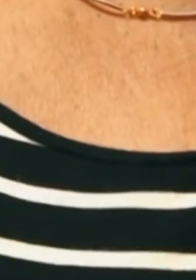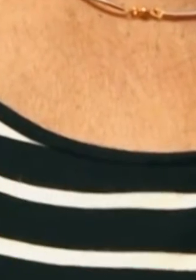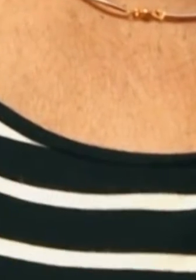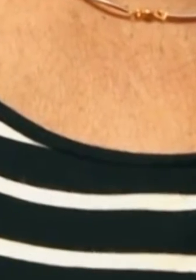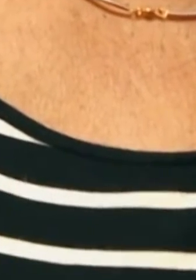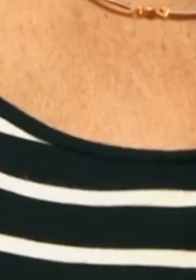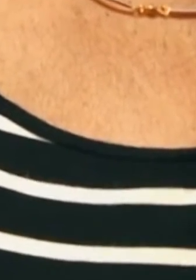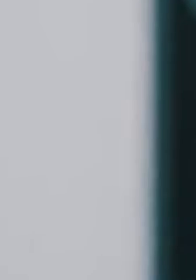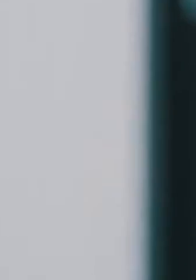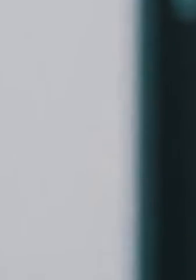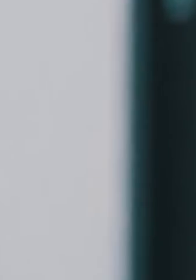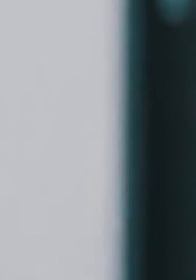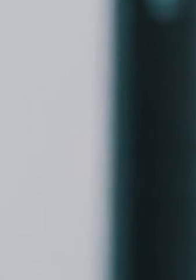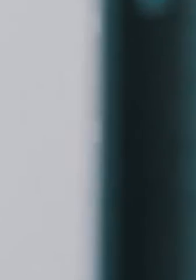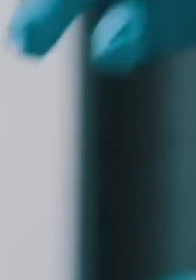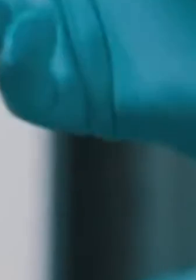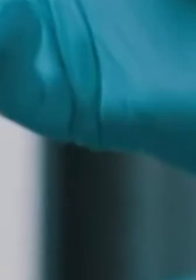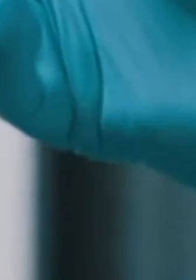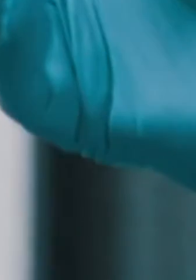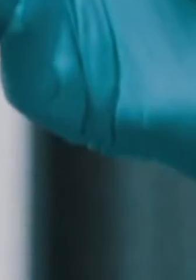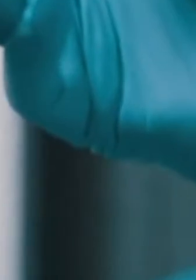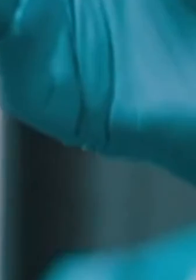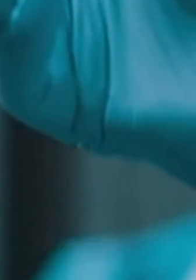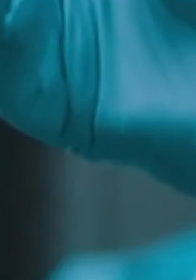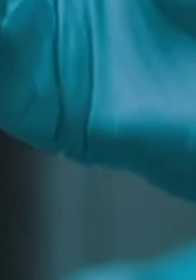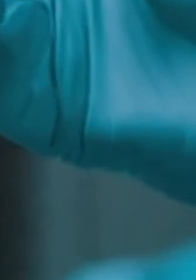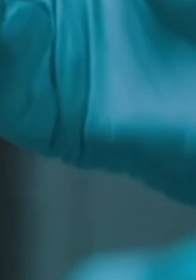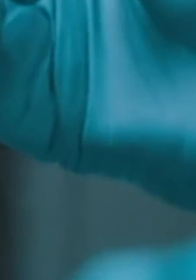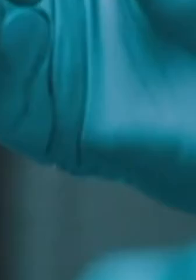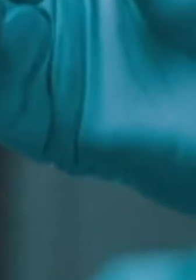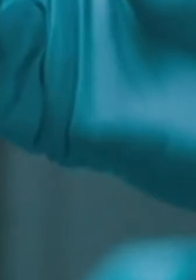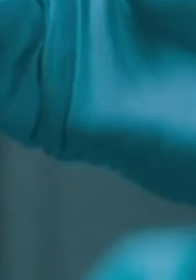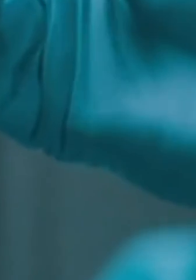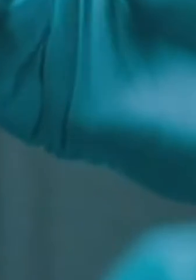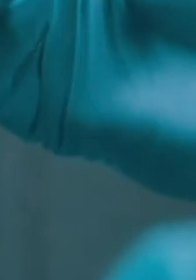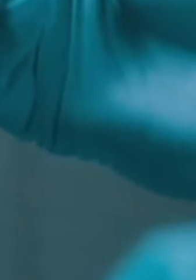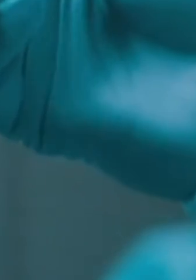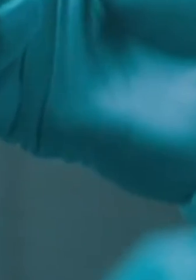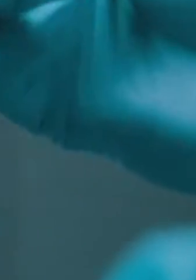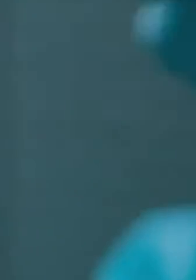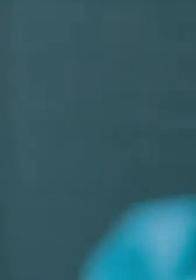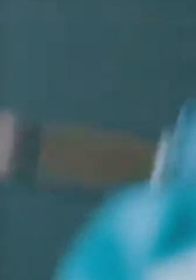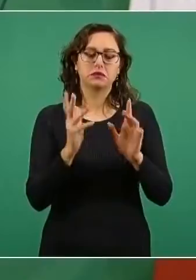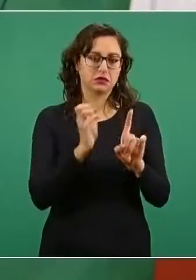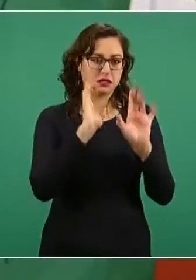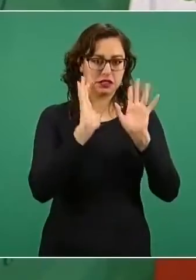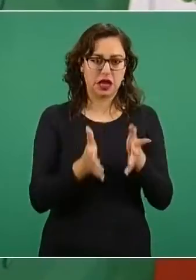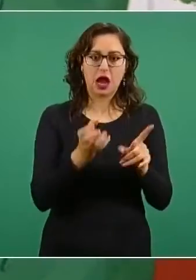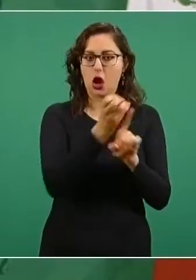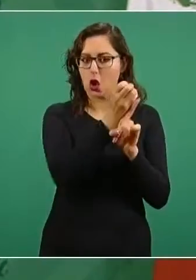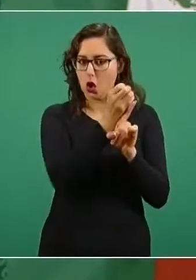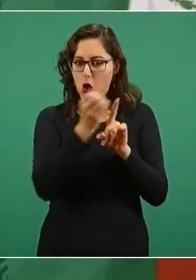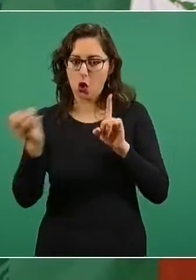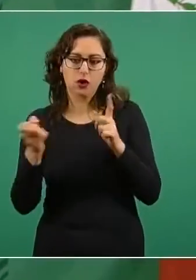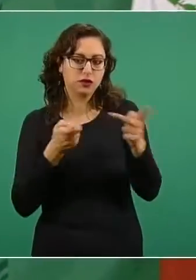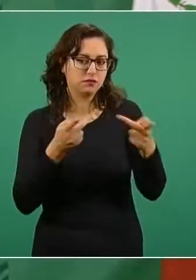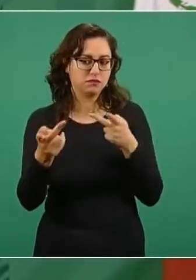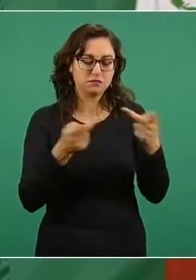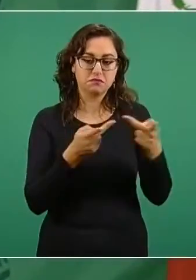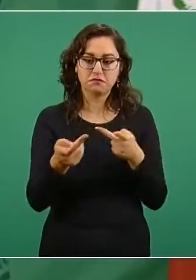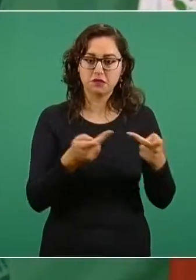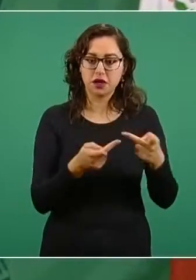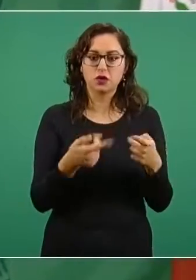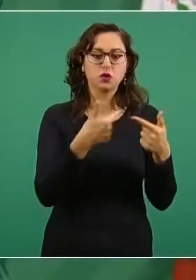es que nos vacunemos con el orden ya establecido y en